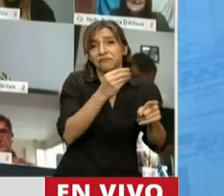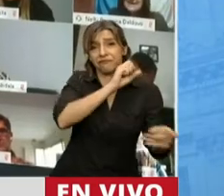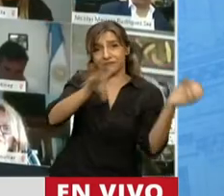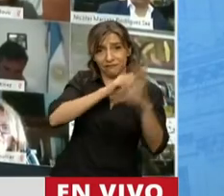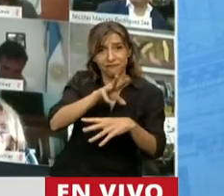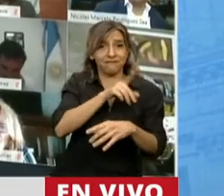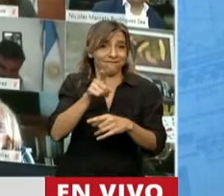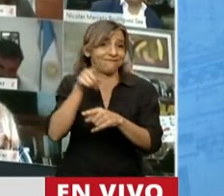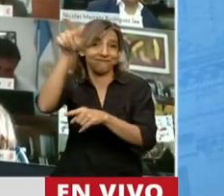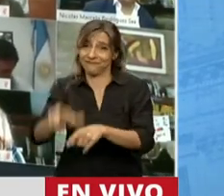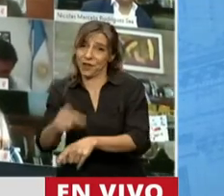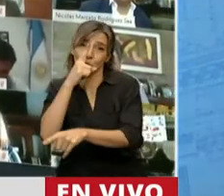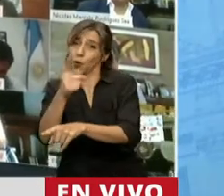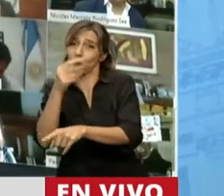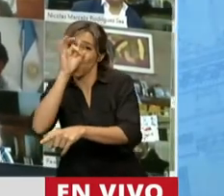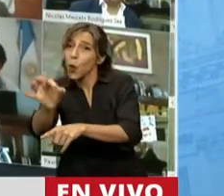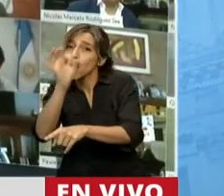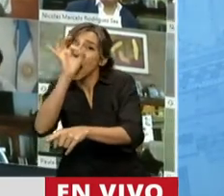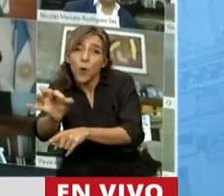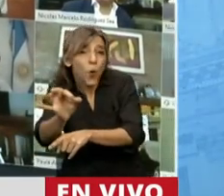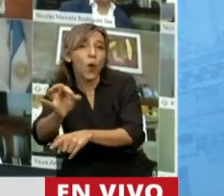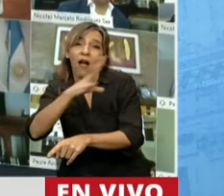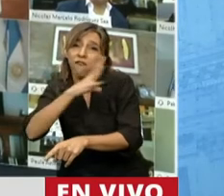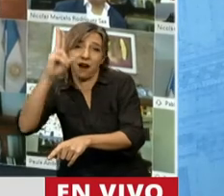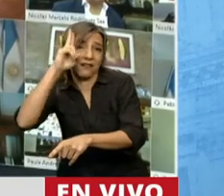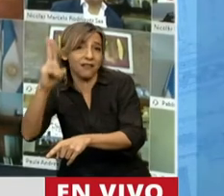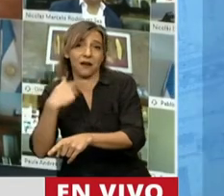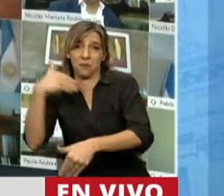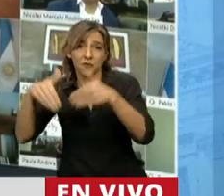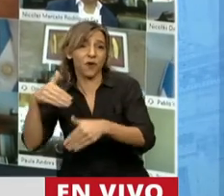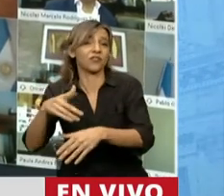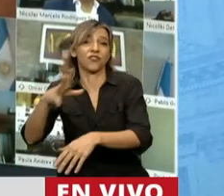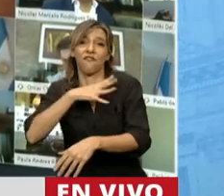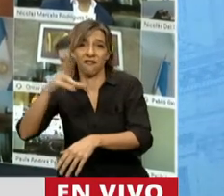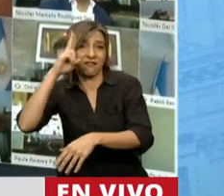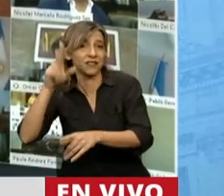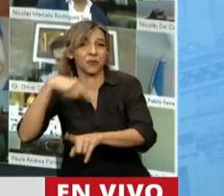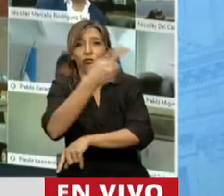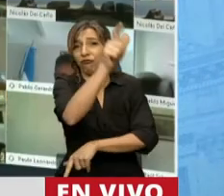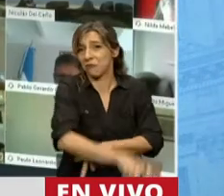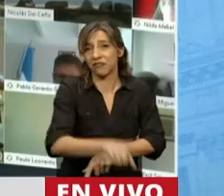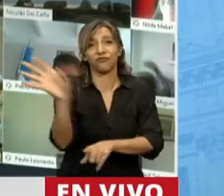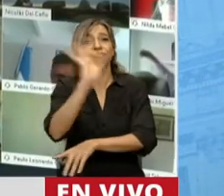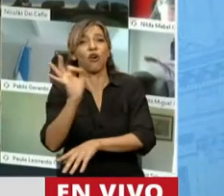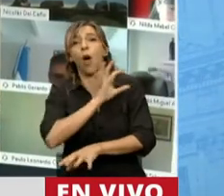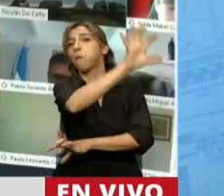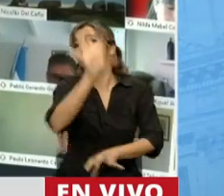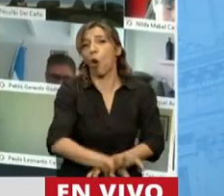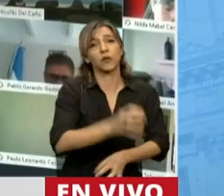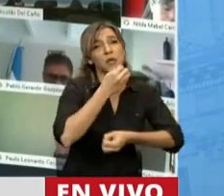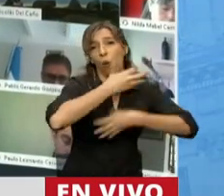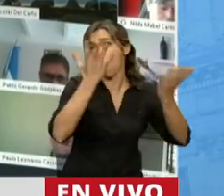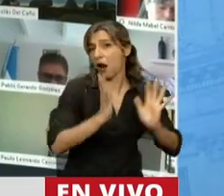jamás el gobernador faltaría el respeto a la elección del pueblo soberano, ni del pueblo mendocino ni de cualquier otra provincia del país.